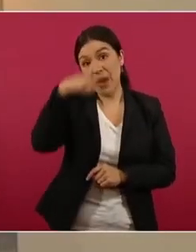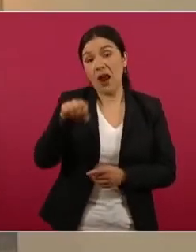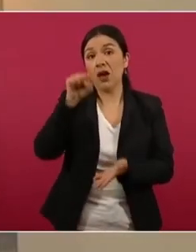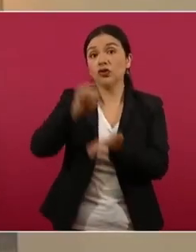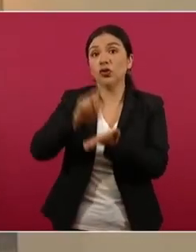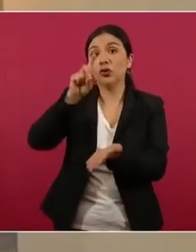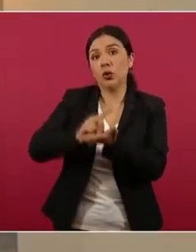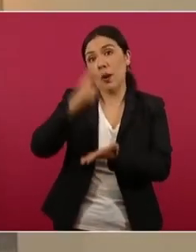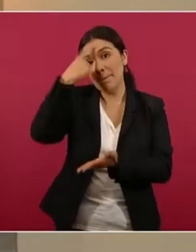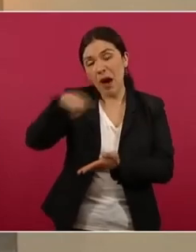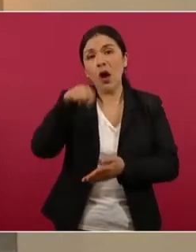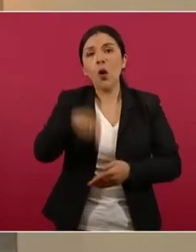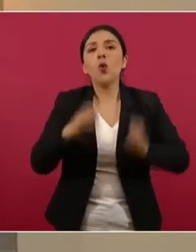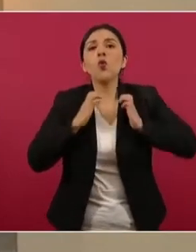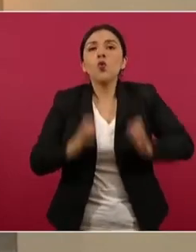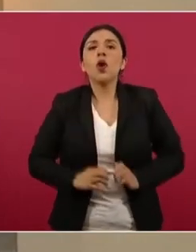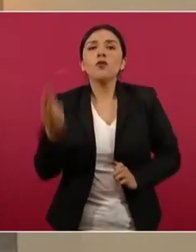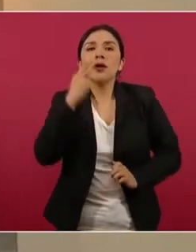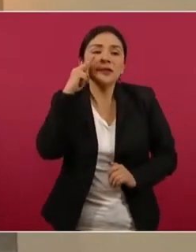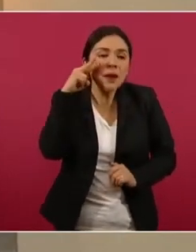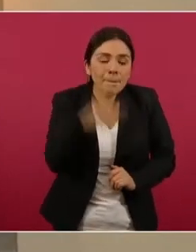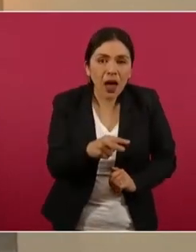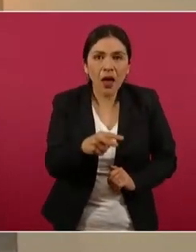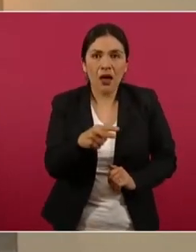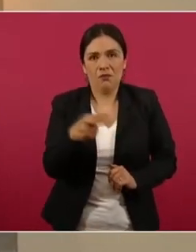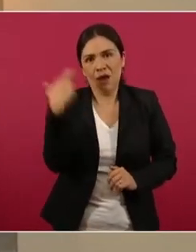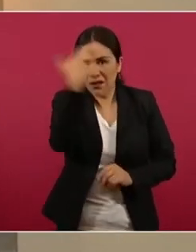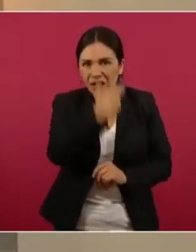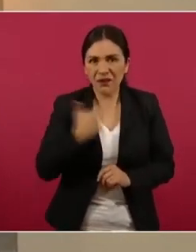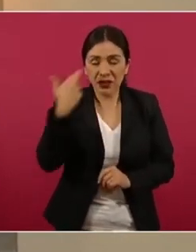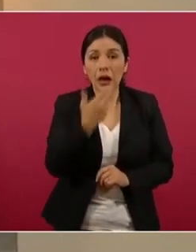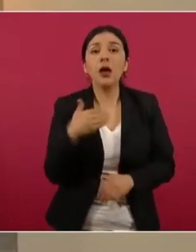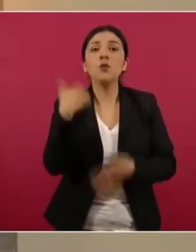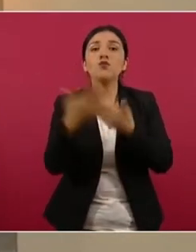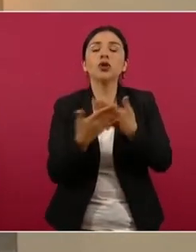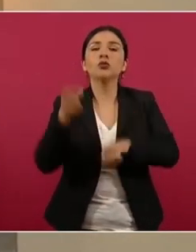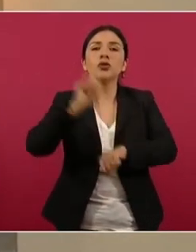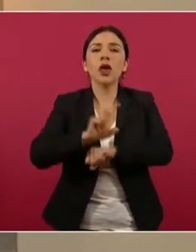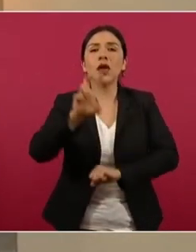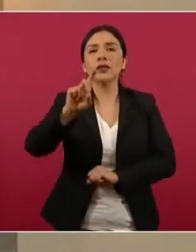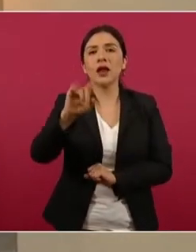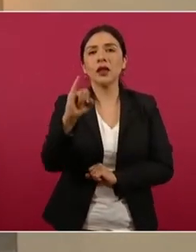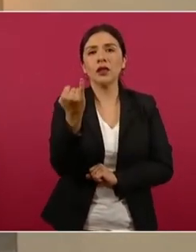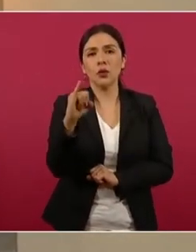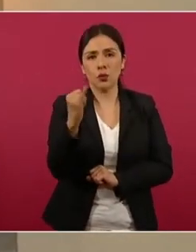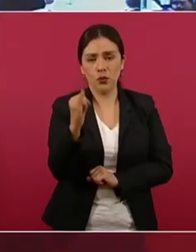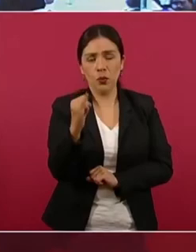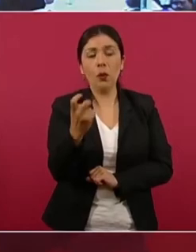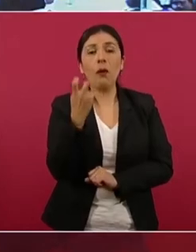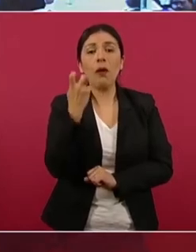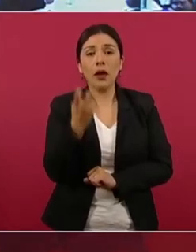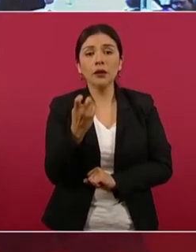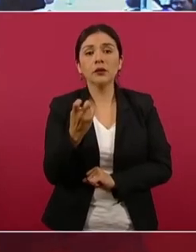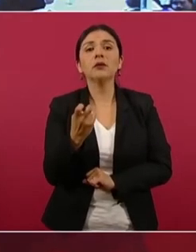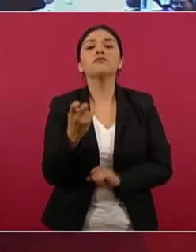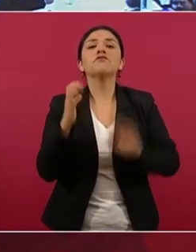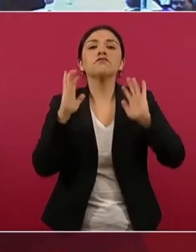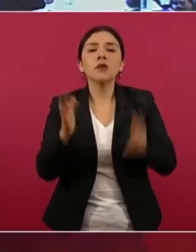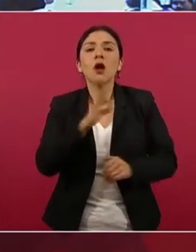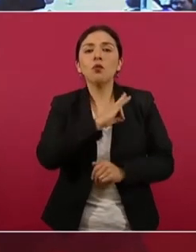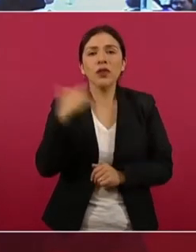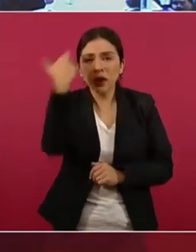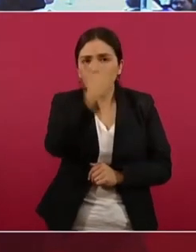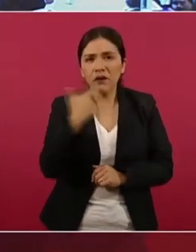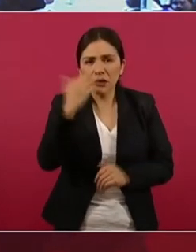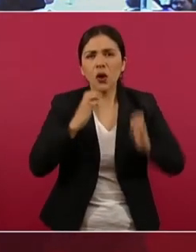la exhumación del cuerpo de Devany se realice el día 30 de junio, lo cual permitirá el análisis